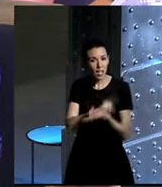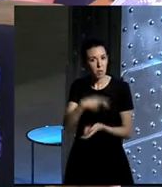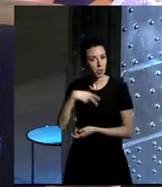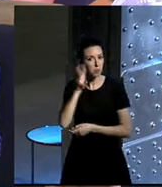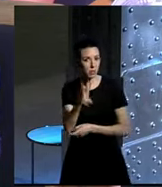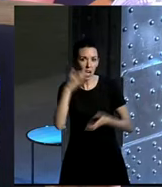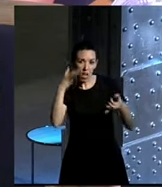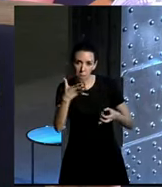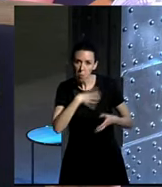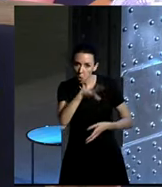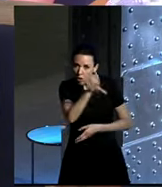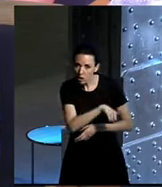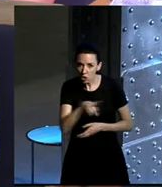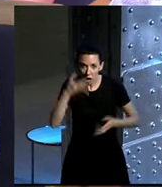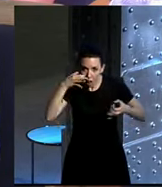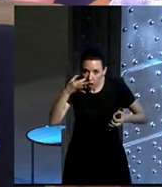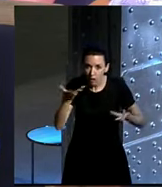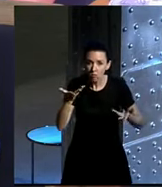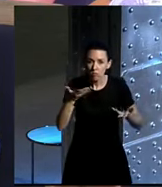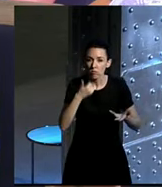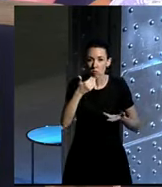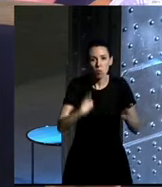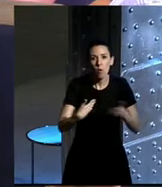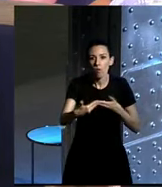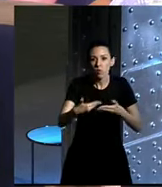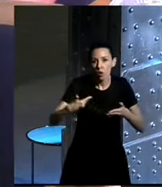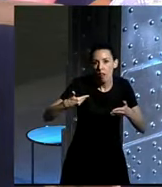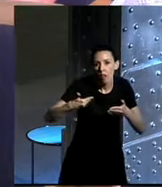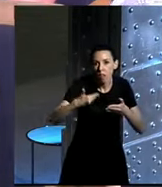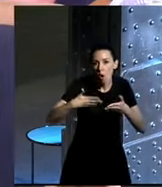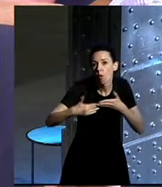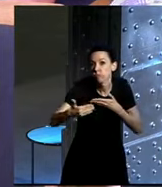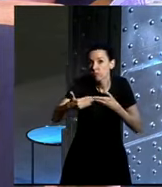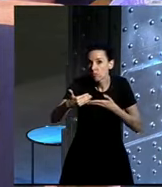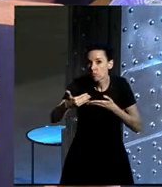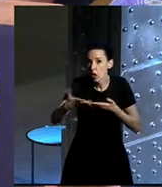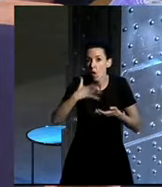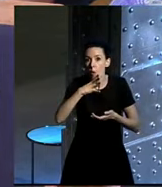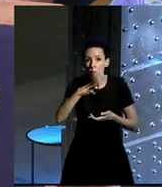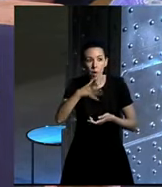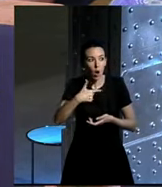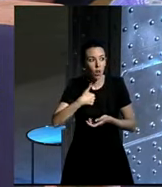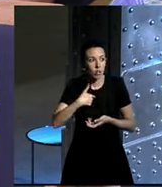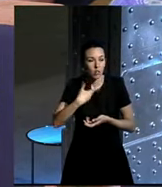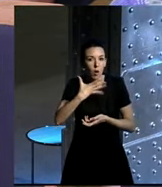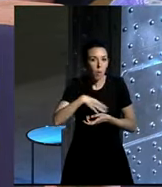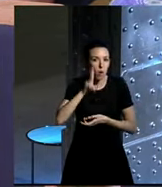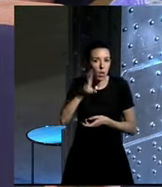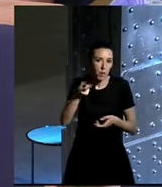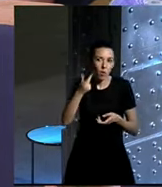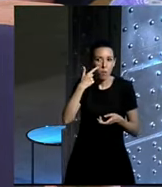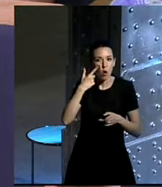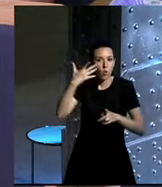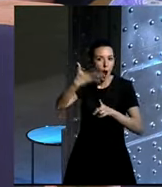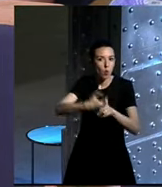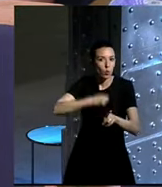realmente posible, bueno, en un futuro cercano o más lejano? Porque se puede ver un poco utópico, es decir,